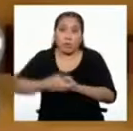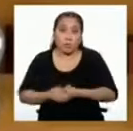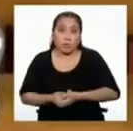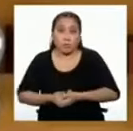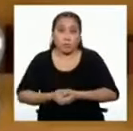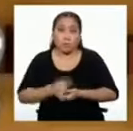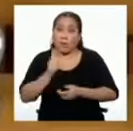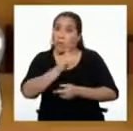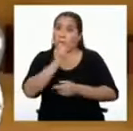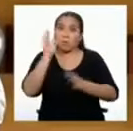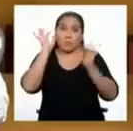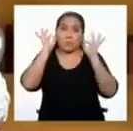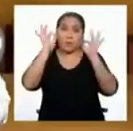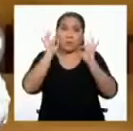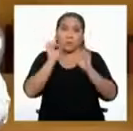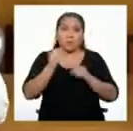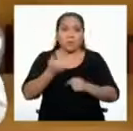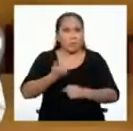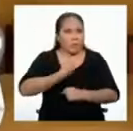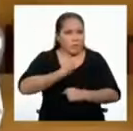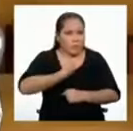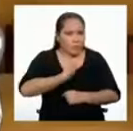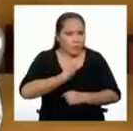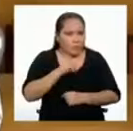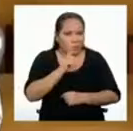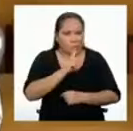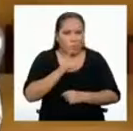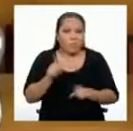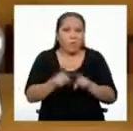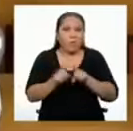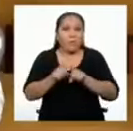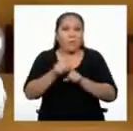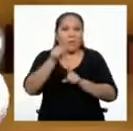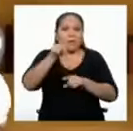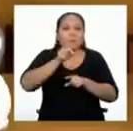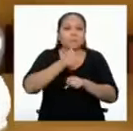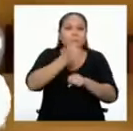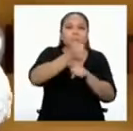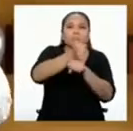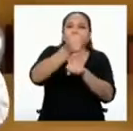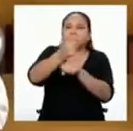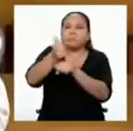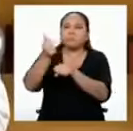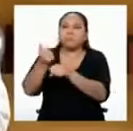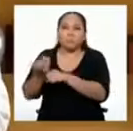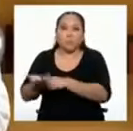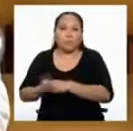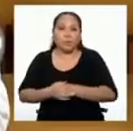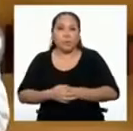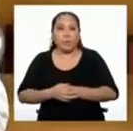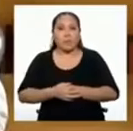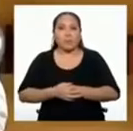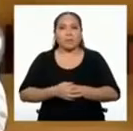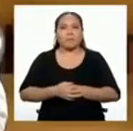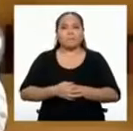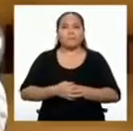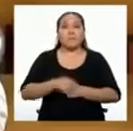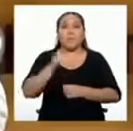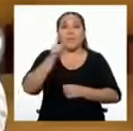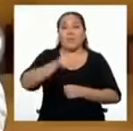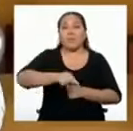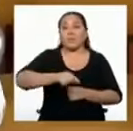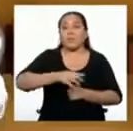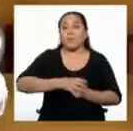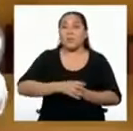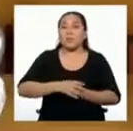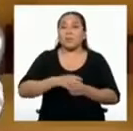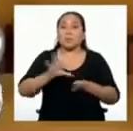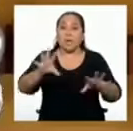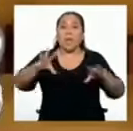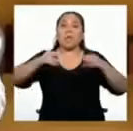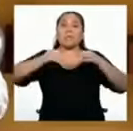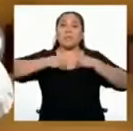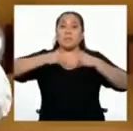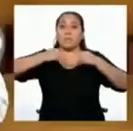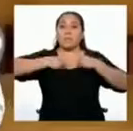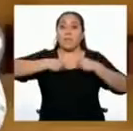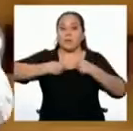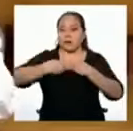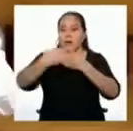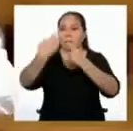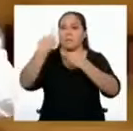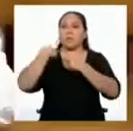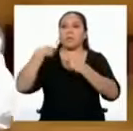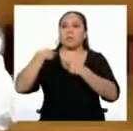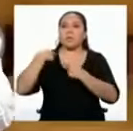No solo para nosotros, sino también para los demás. Esta situación nos hace pensar que debemos asumir nuestro rol